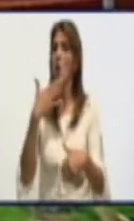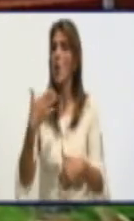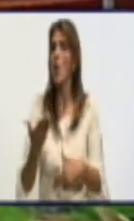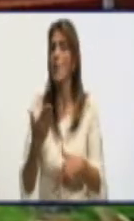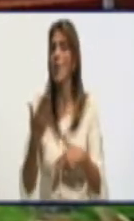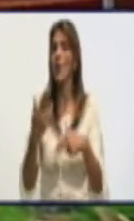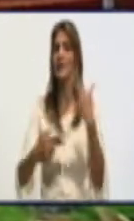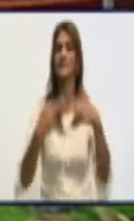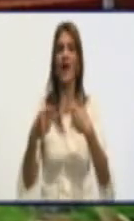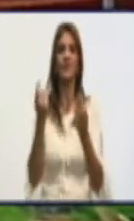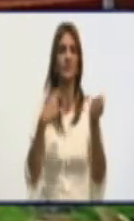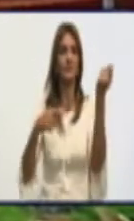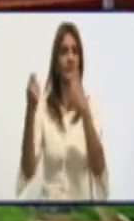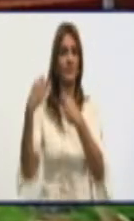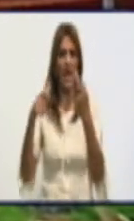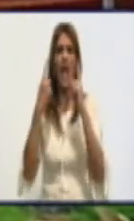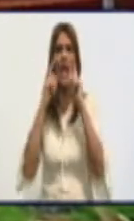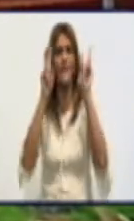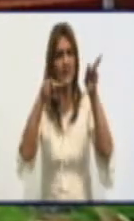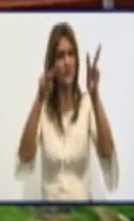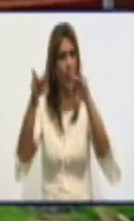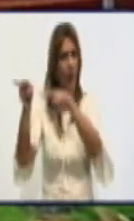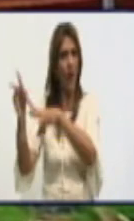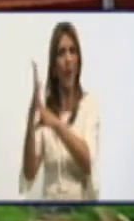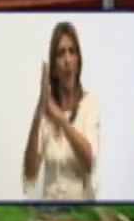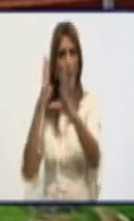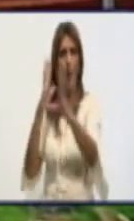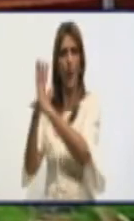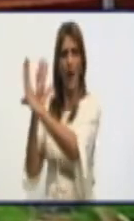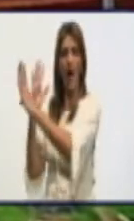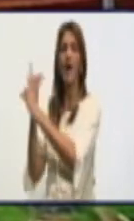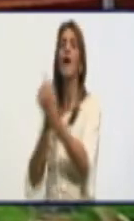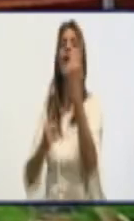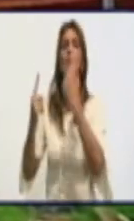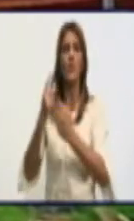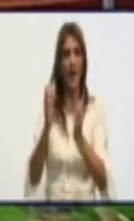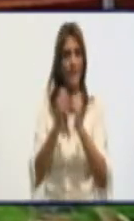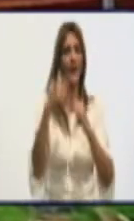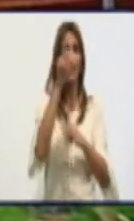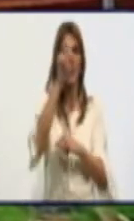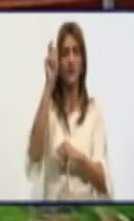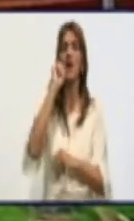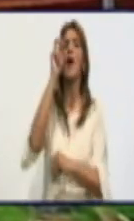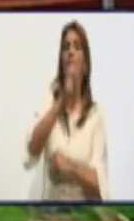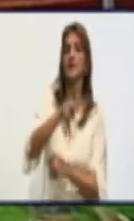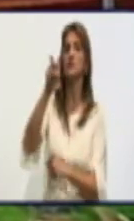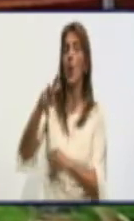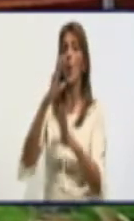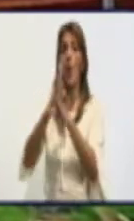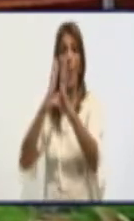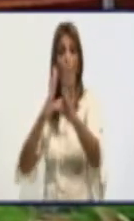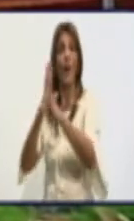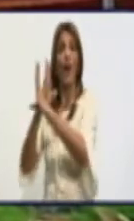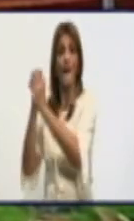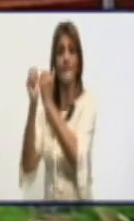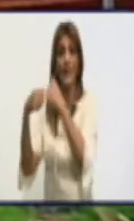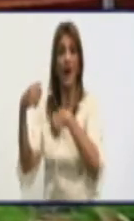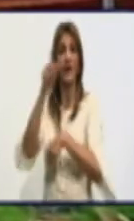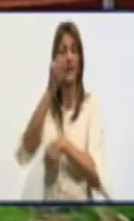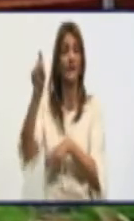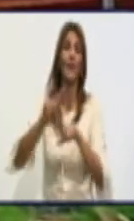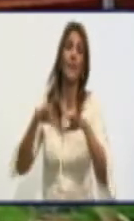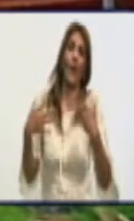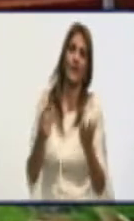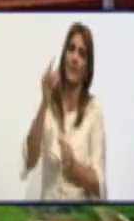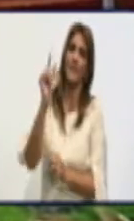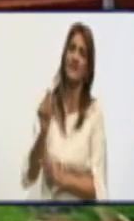comercializando. Sí he visto cola en las panaderías de tu unidad empresarial de base, que es lógico, la gente busca ese